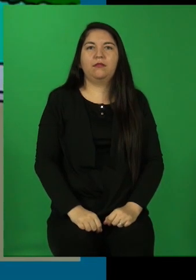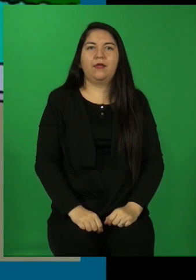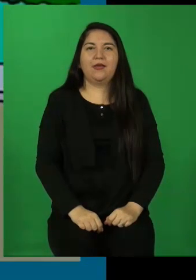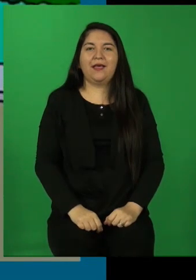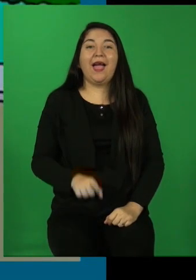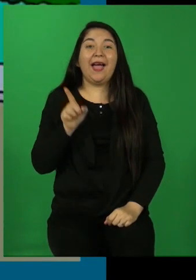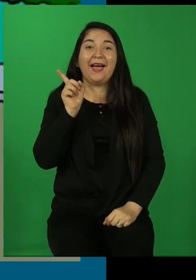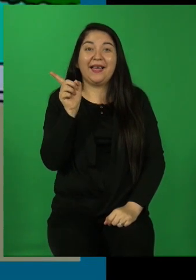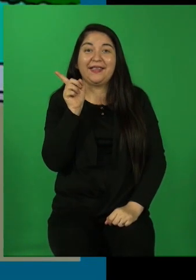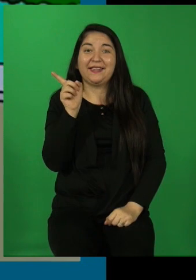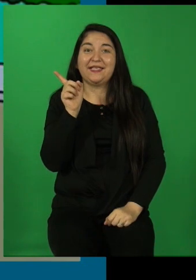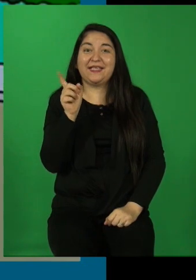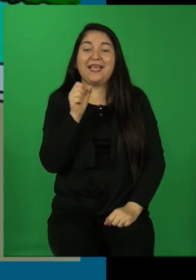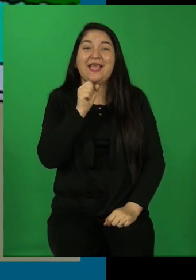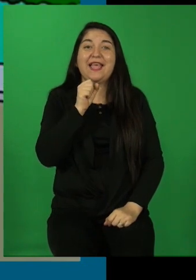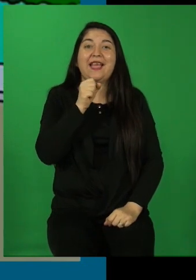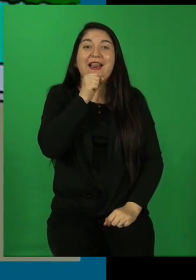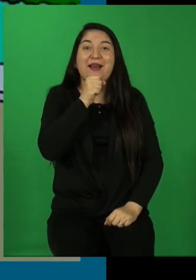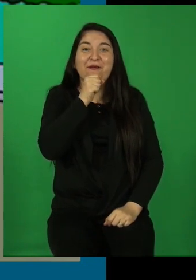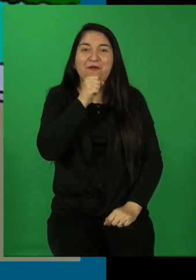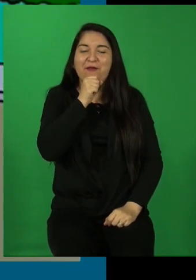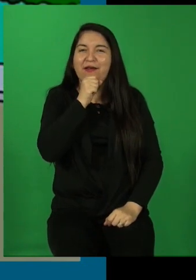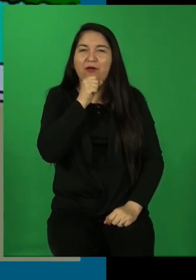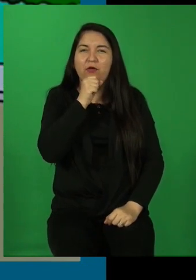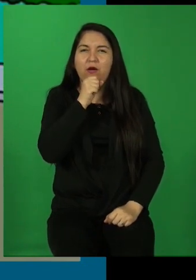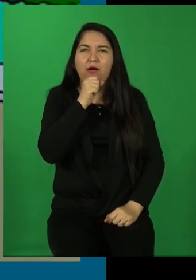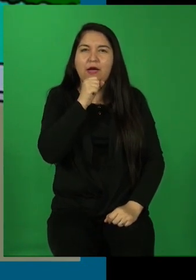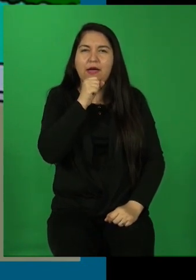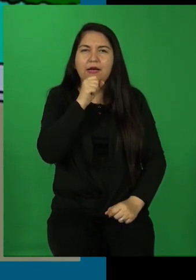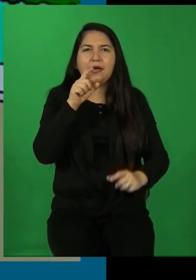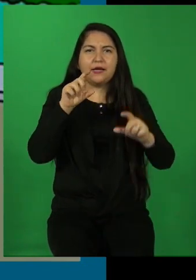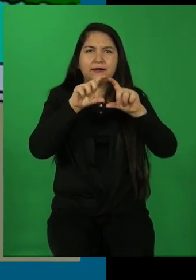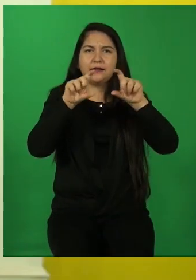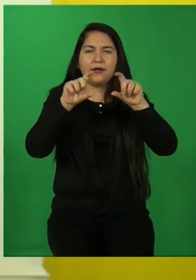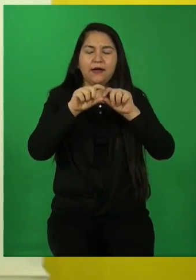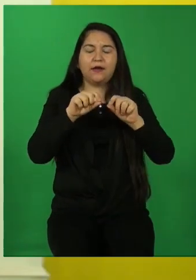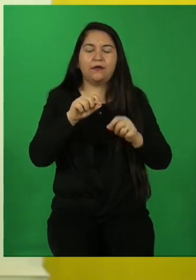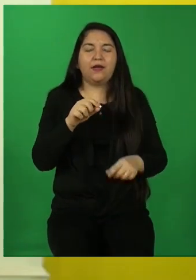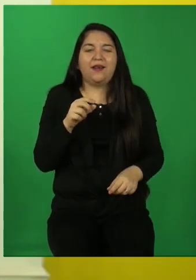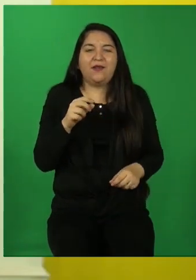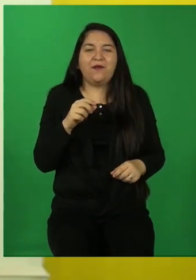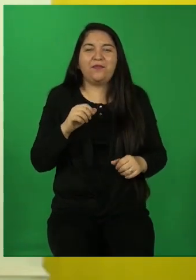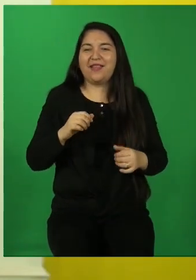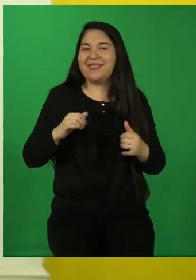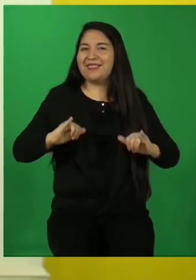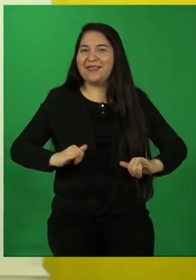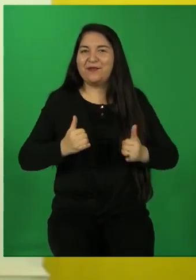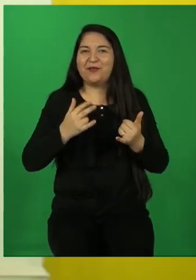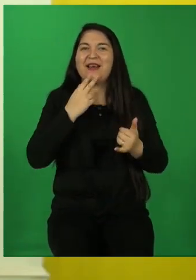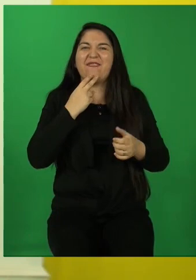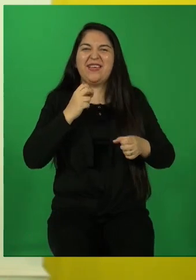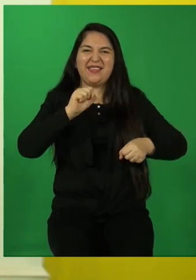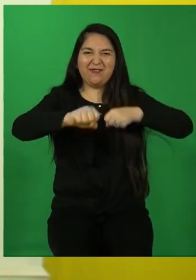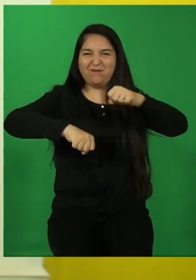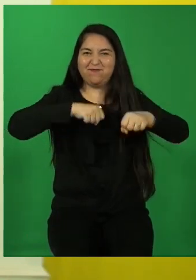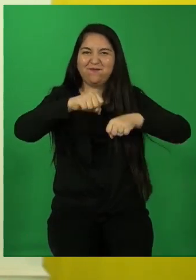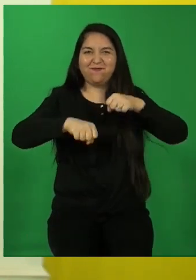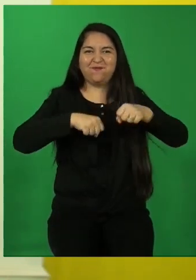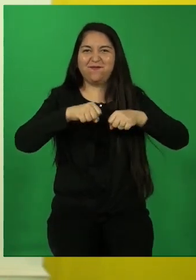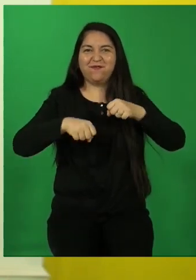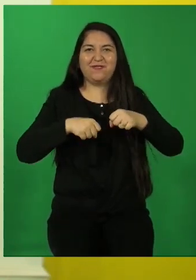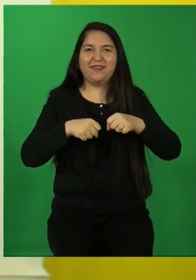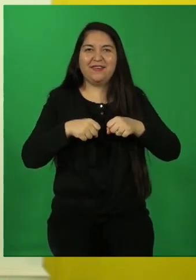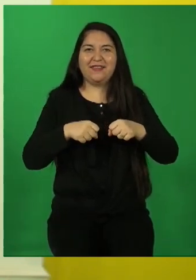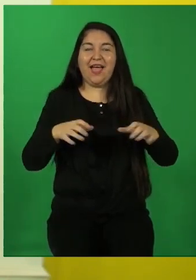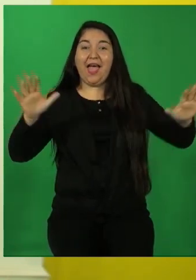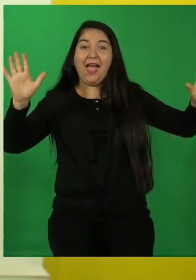creó esta historia a base de ese tópico. Porque él salió, disfrutó y fue feliz. Anduvo en bicicleta. Miren